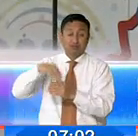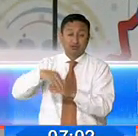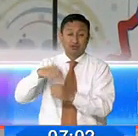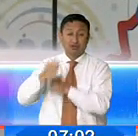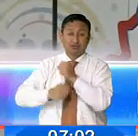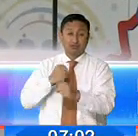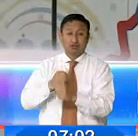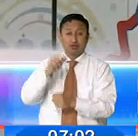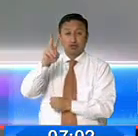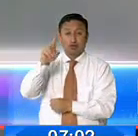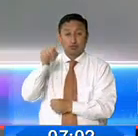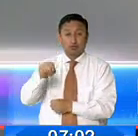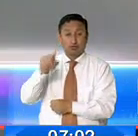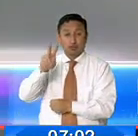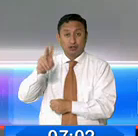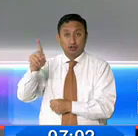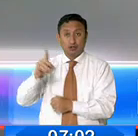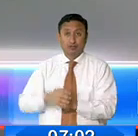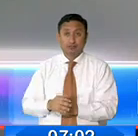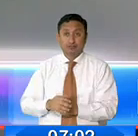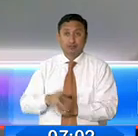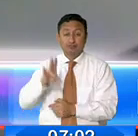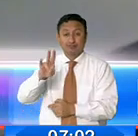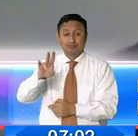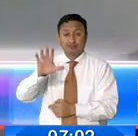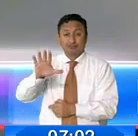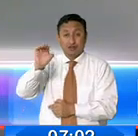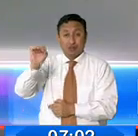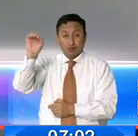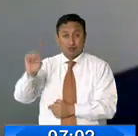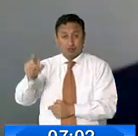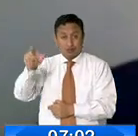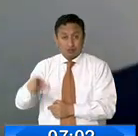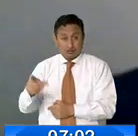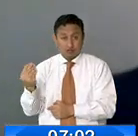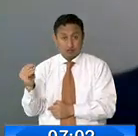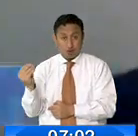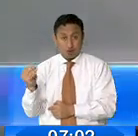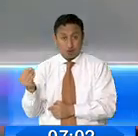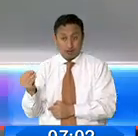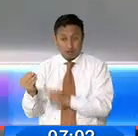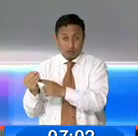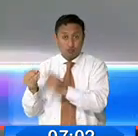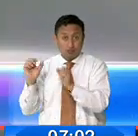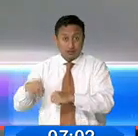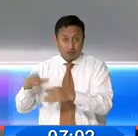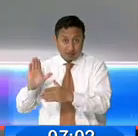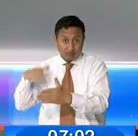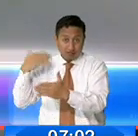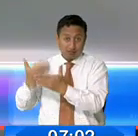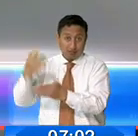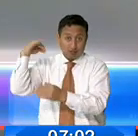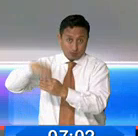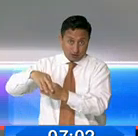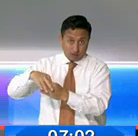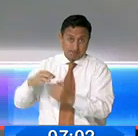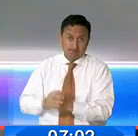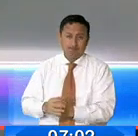2021. El 75% de la población joven en capacidad de acudir a votar